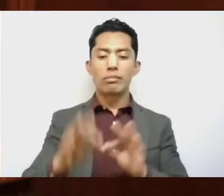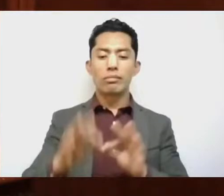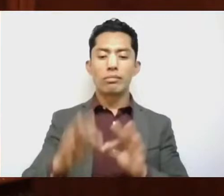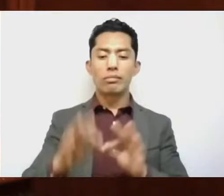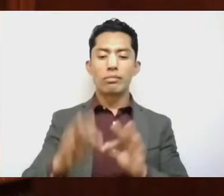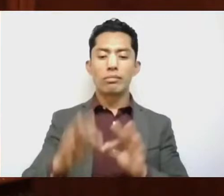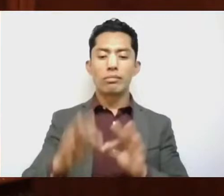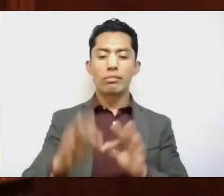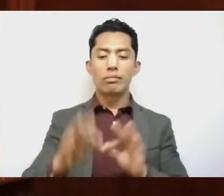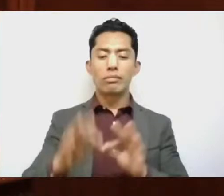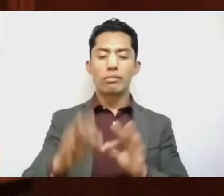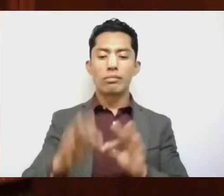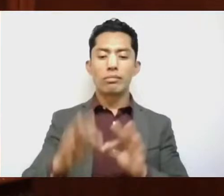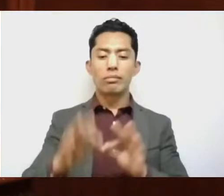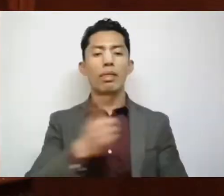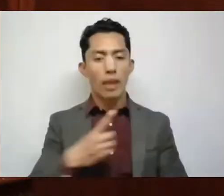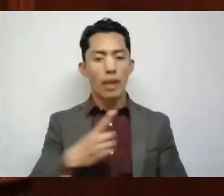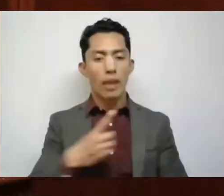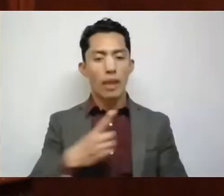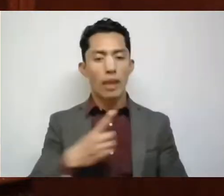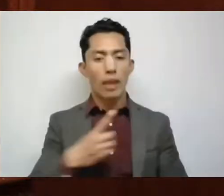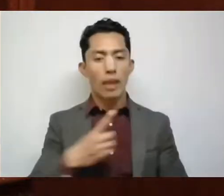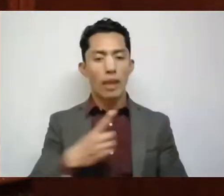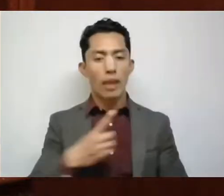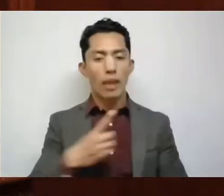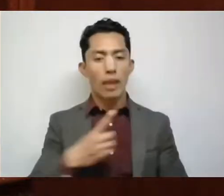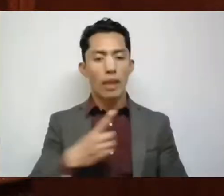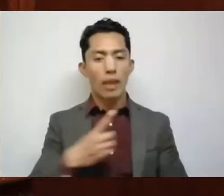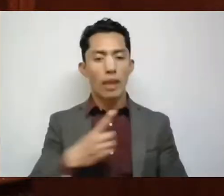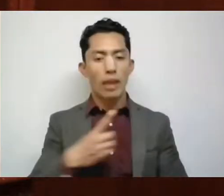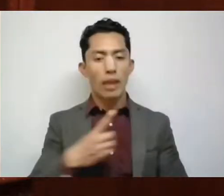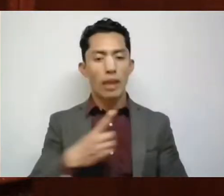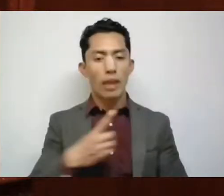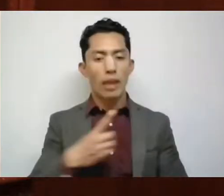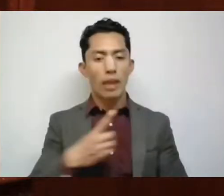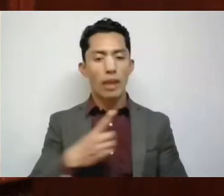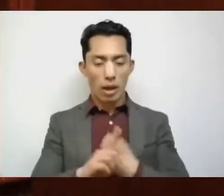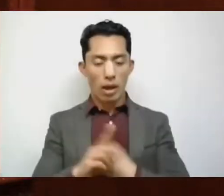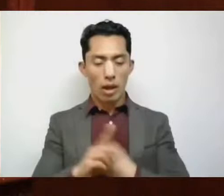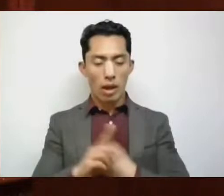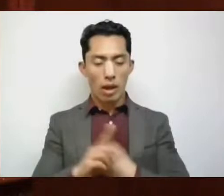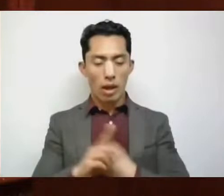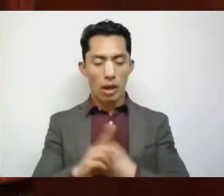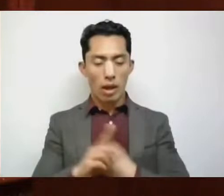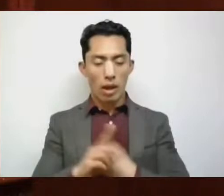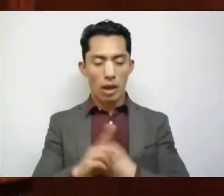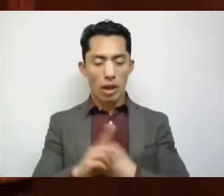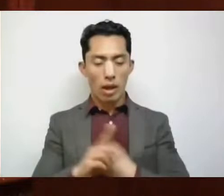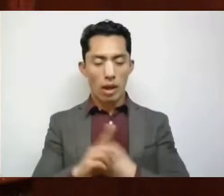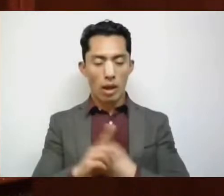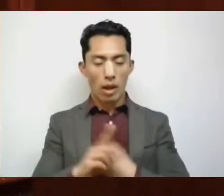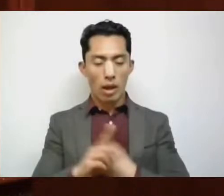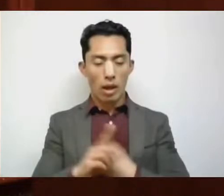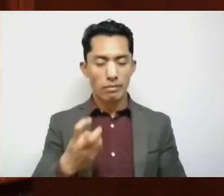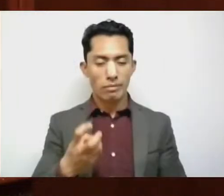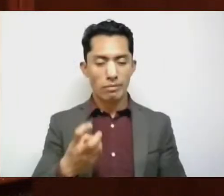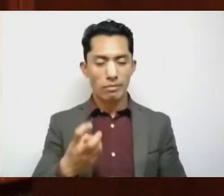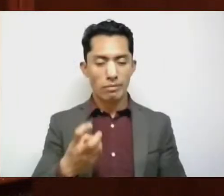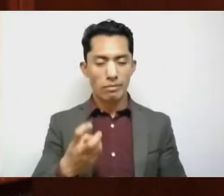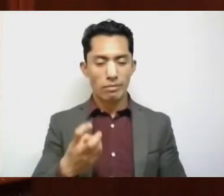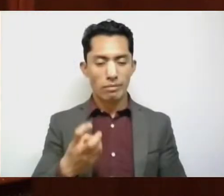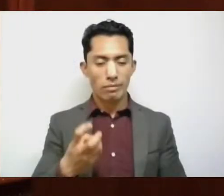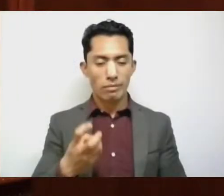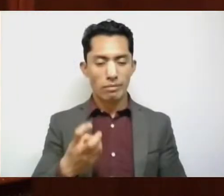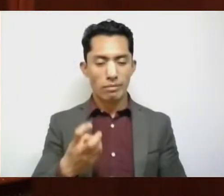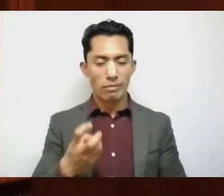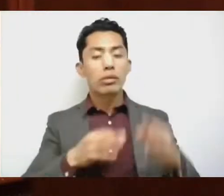demandan seriedad y soluciones estructurales. Lo que menos se requieren son actos de promoción